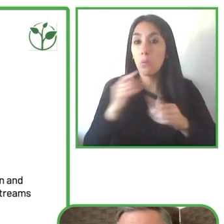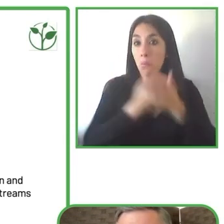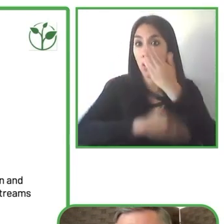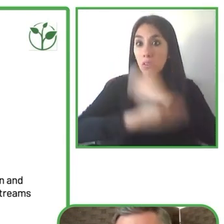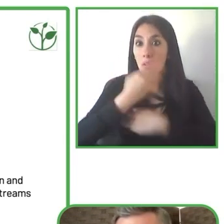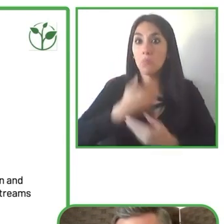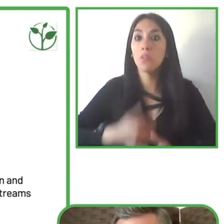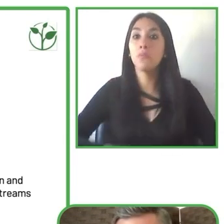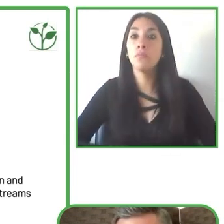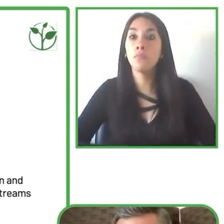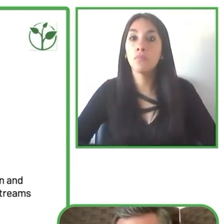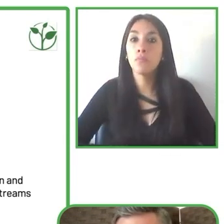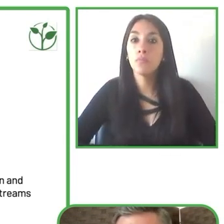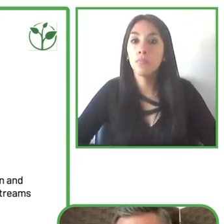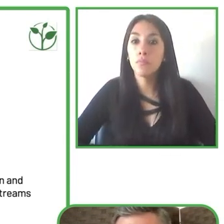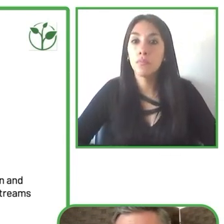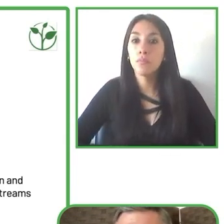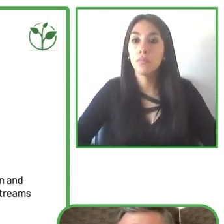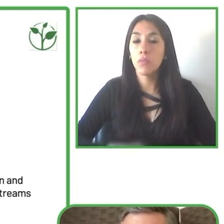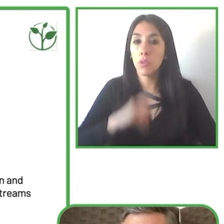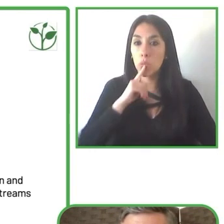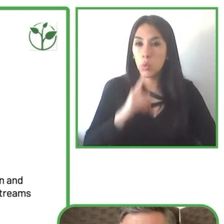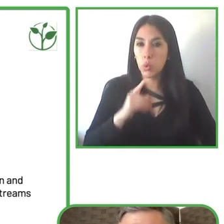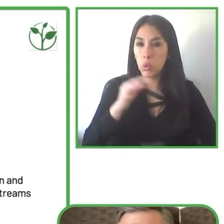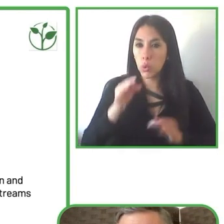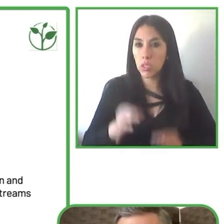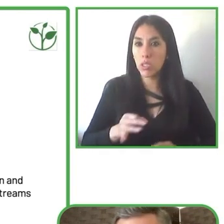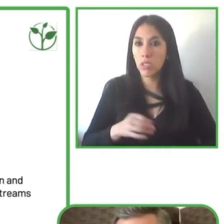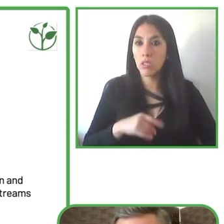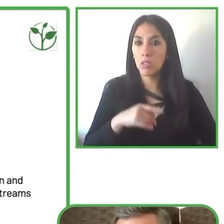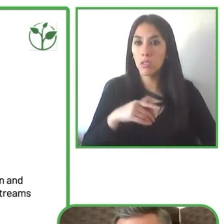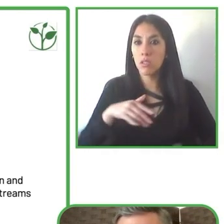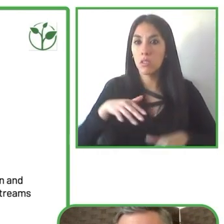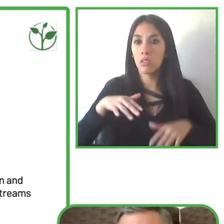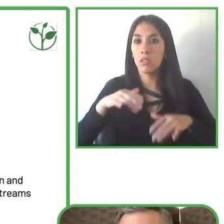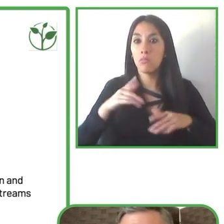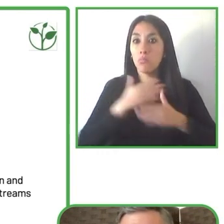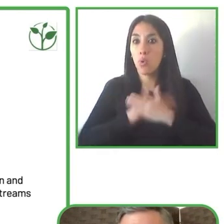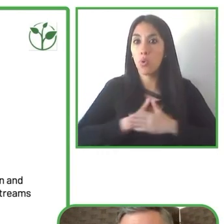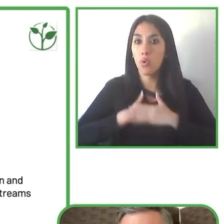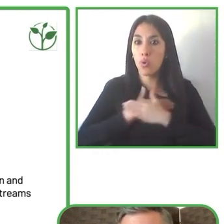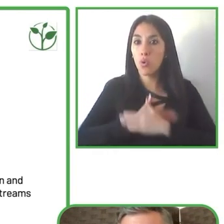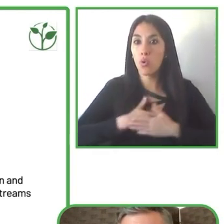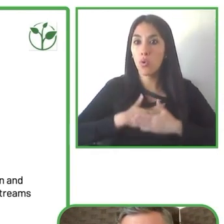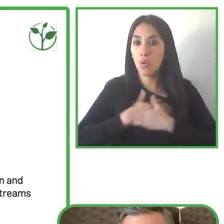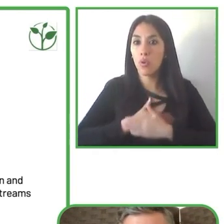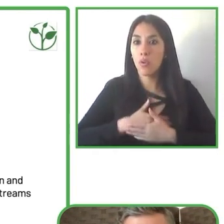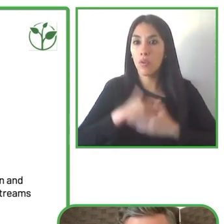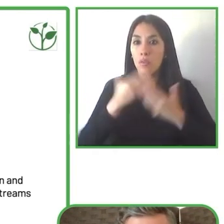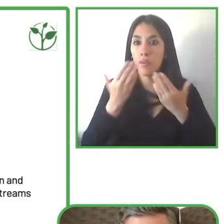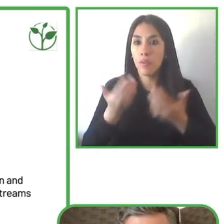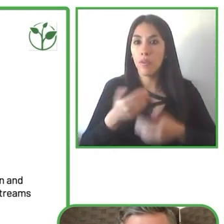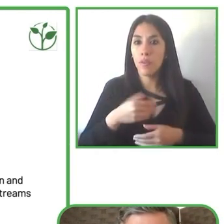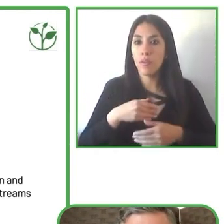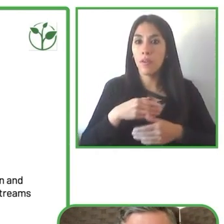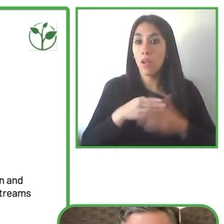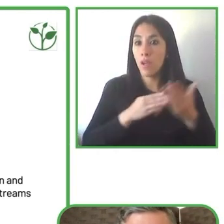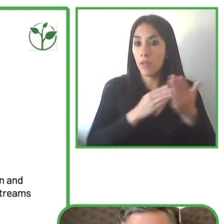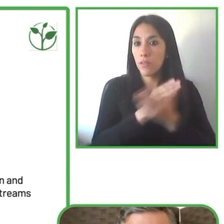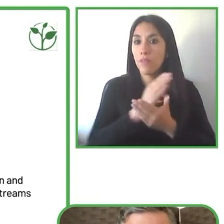áreas recreativas tengan sean accesibles incluyendo